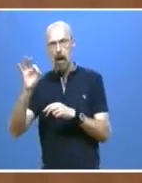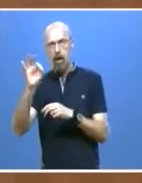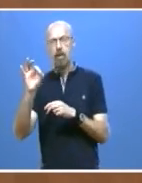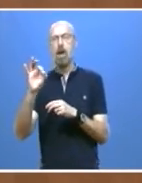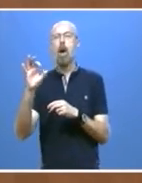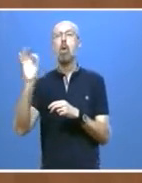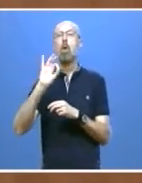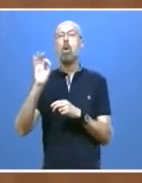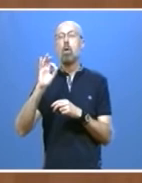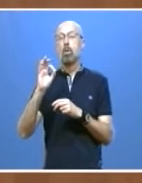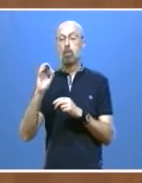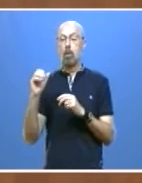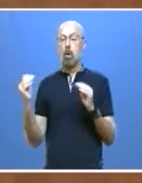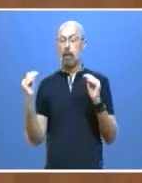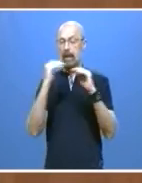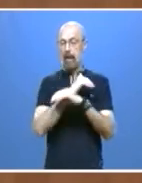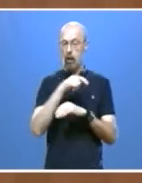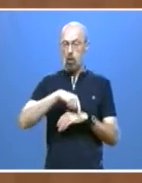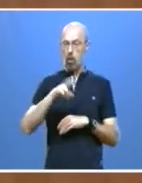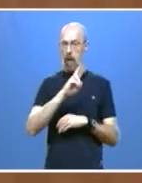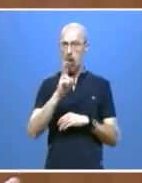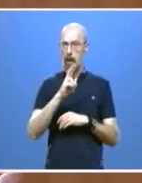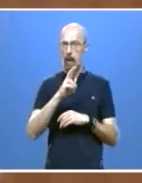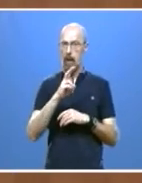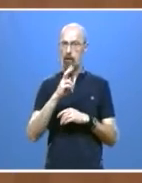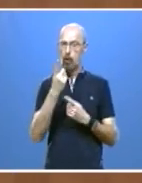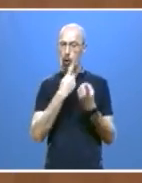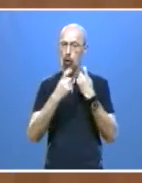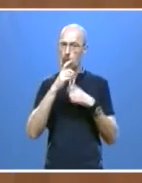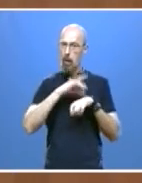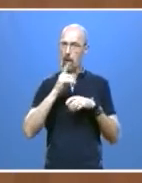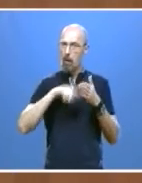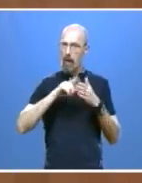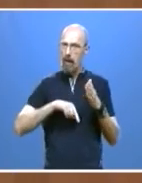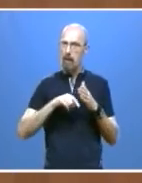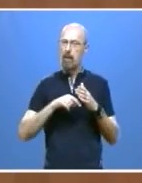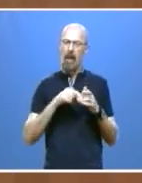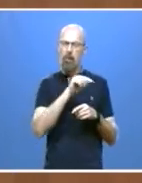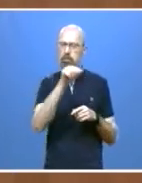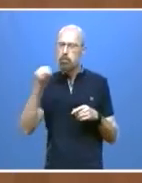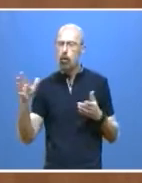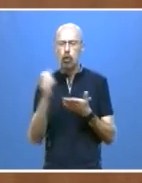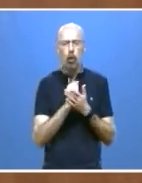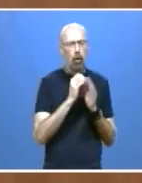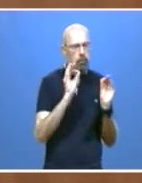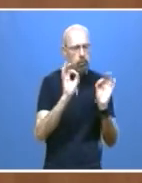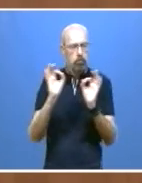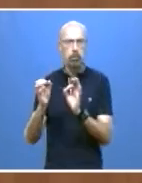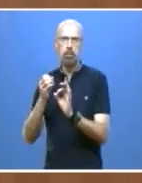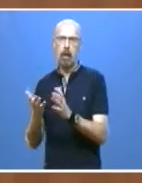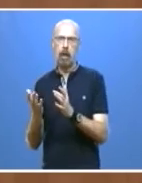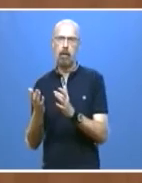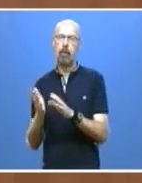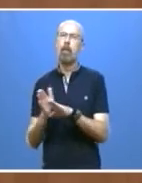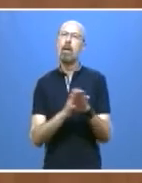externas del Clínico Universitario de Valladolid. Tenemos en supervisión el proyecto de la unidad de radioterapia